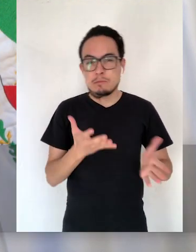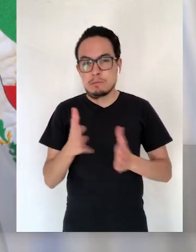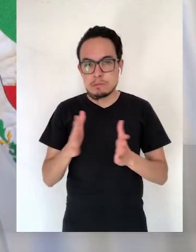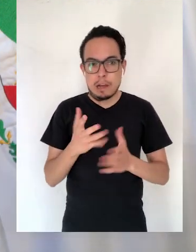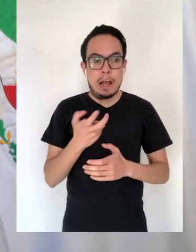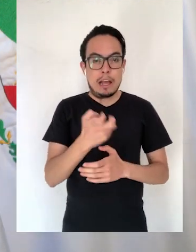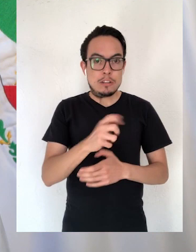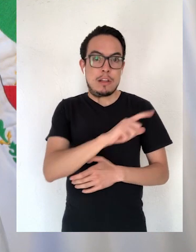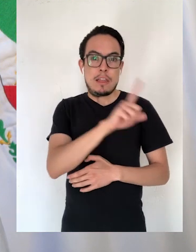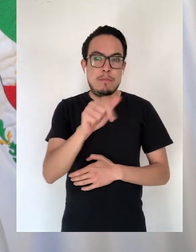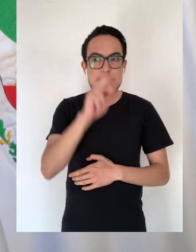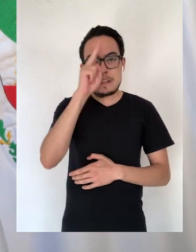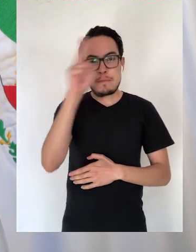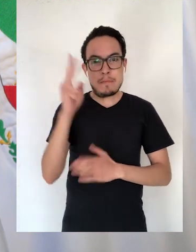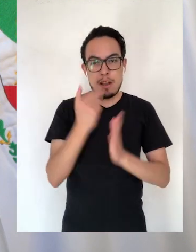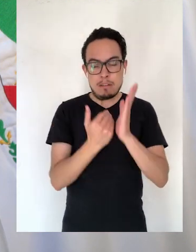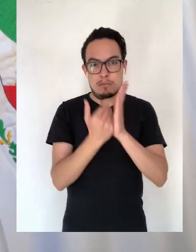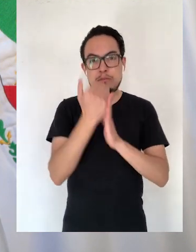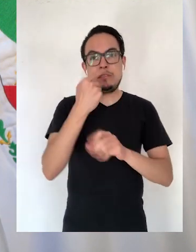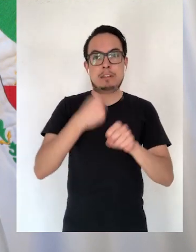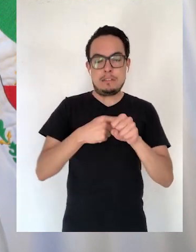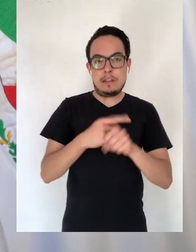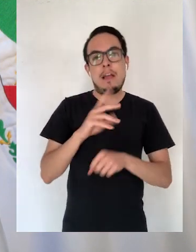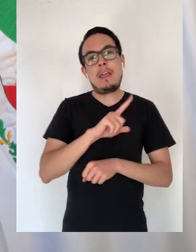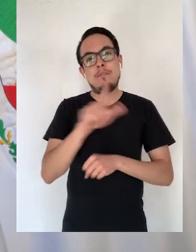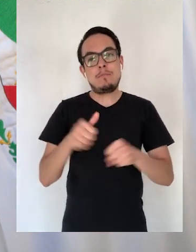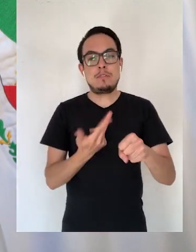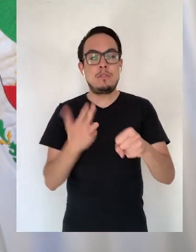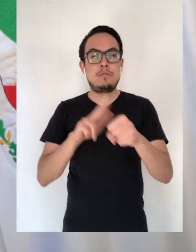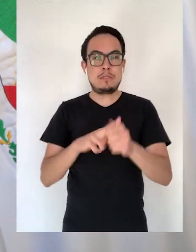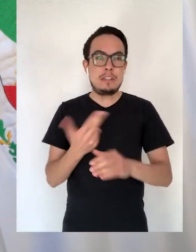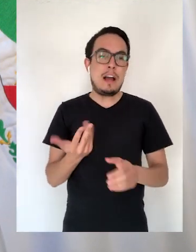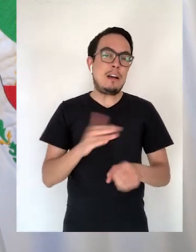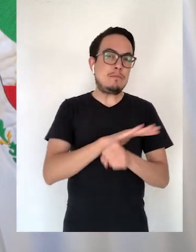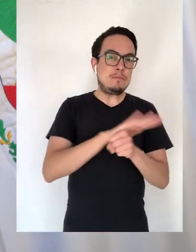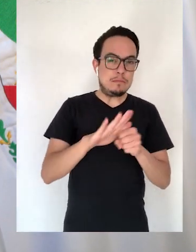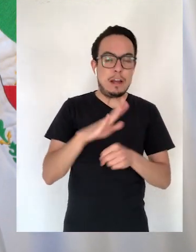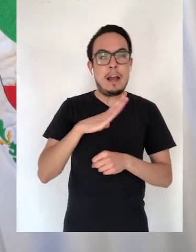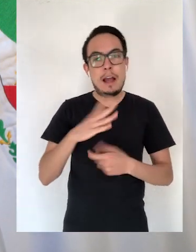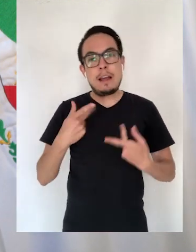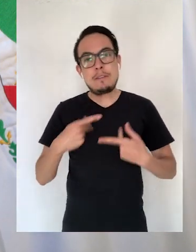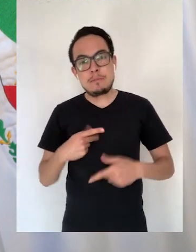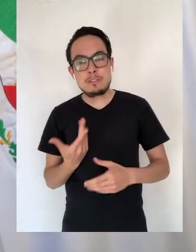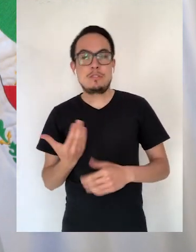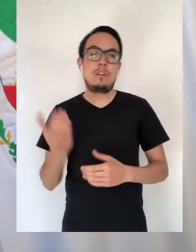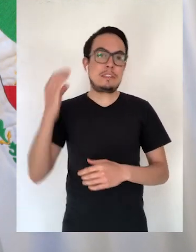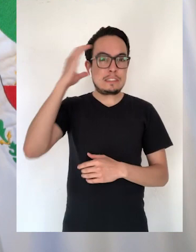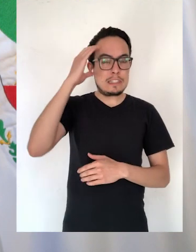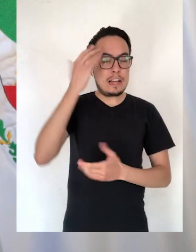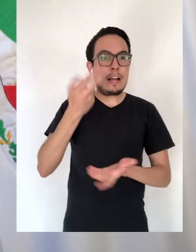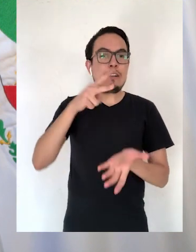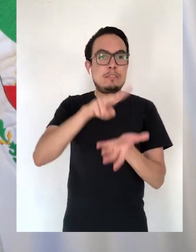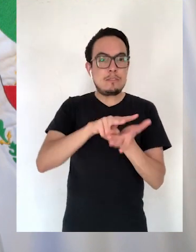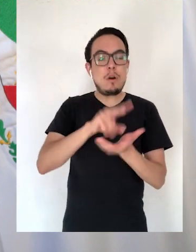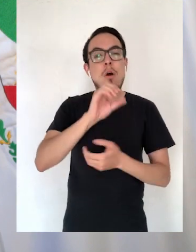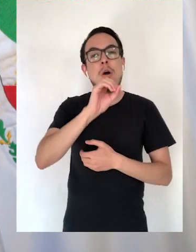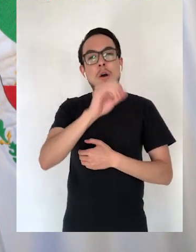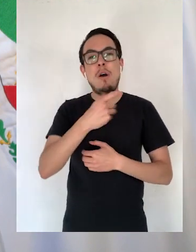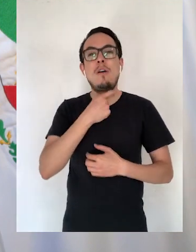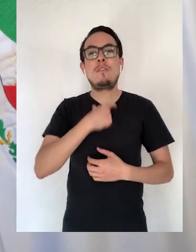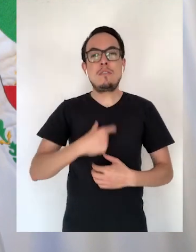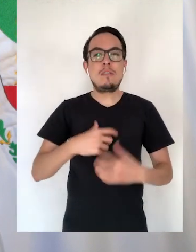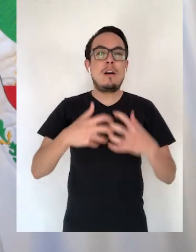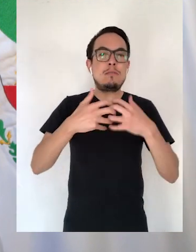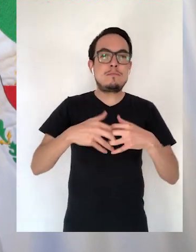ganar terreno. Ello se refleja en el incremento de hospitalizados, tanto en piso como en camas con ventilador. Ahora veamos qué está